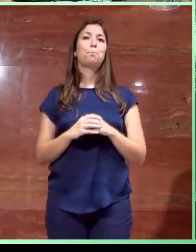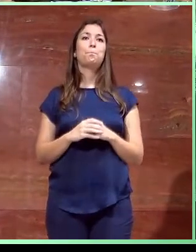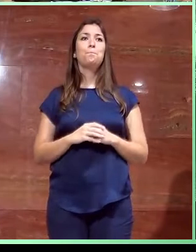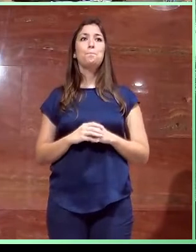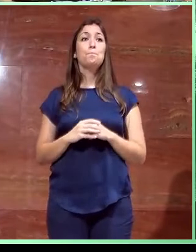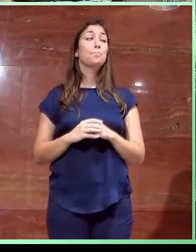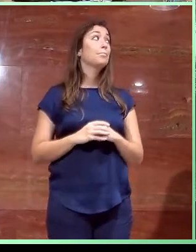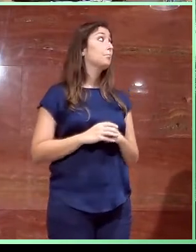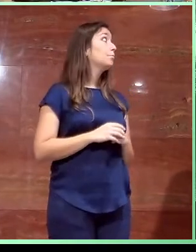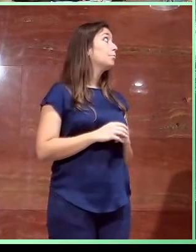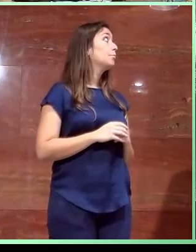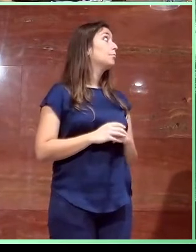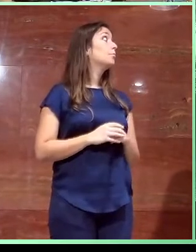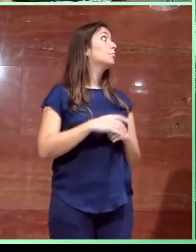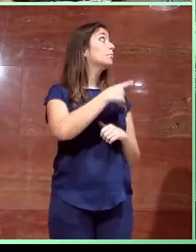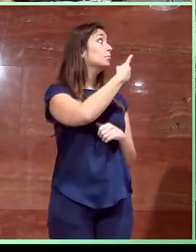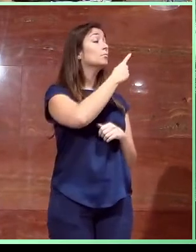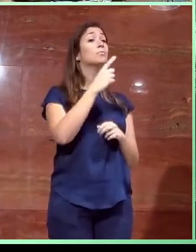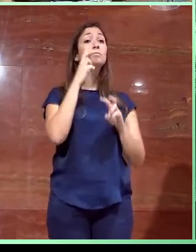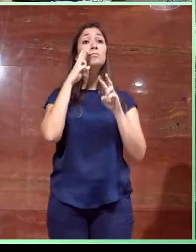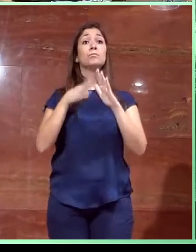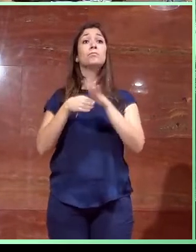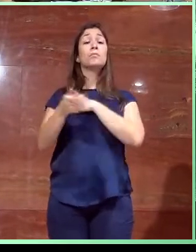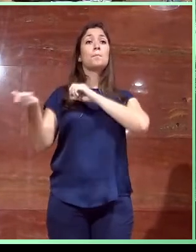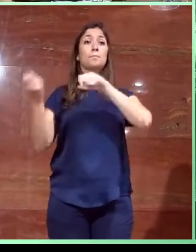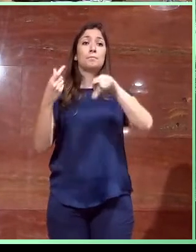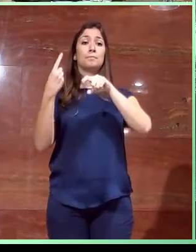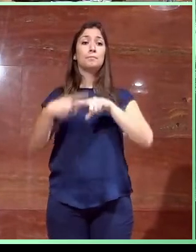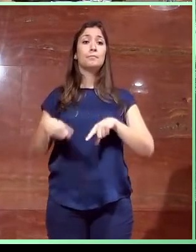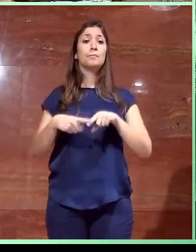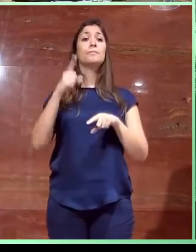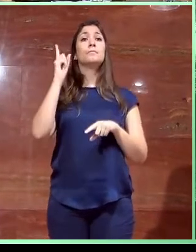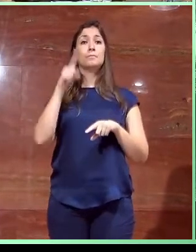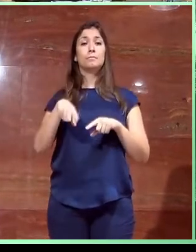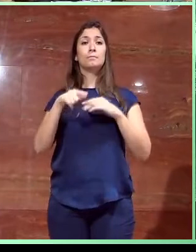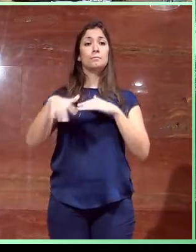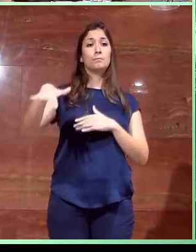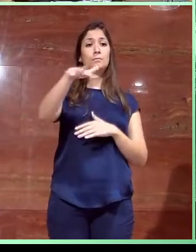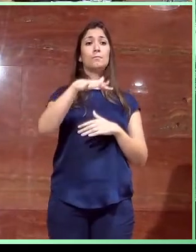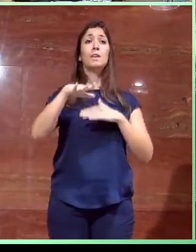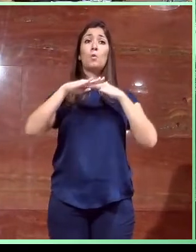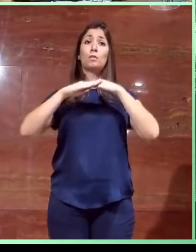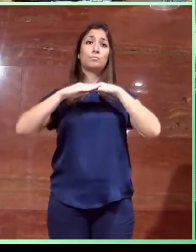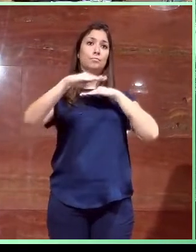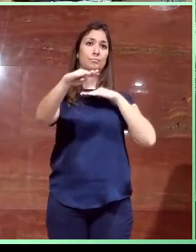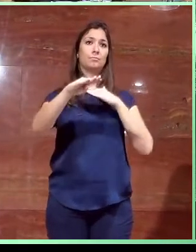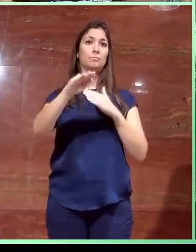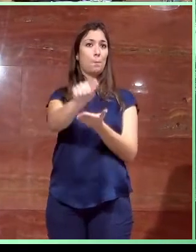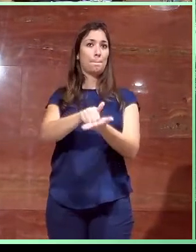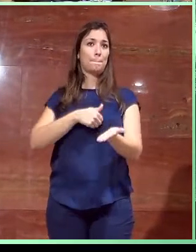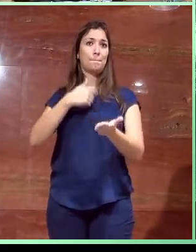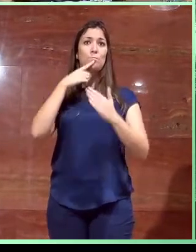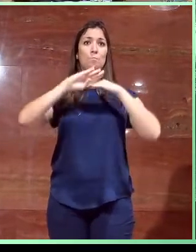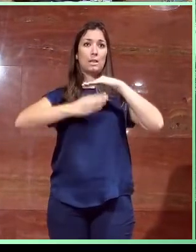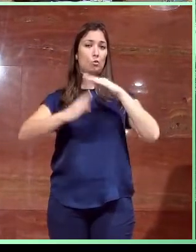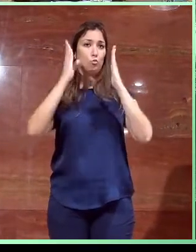Y también este sería el acceso, digamos, de mercancías, que ha hablado antes Elena, que este no tiene peldaños. Pero bueno, se trata de un